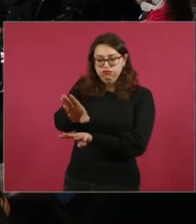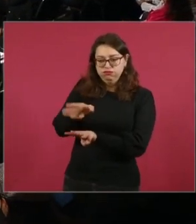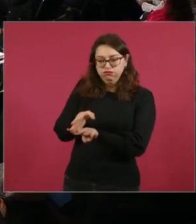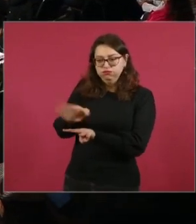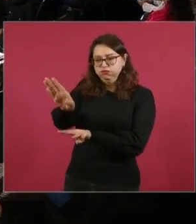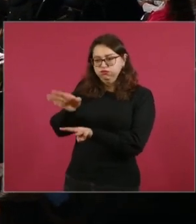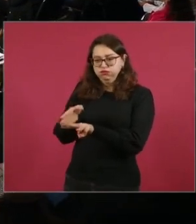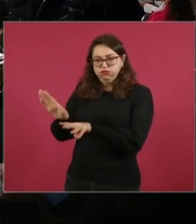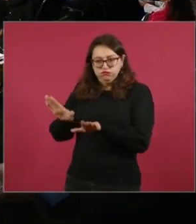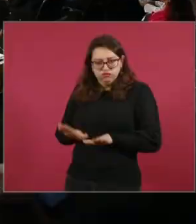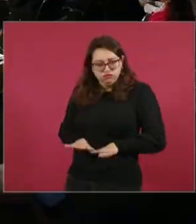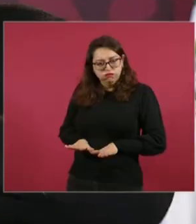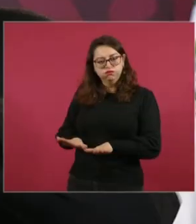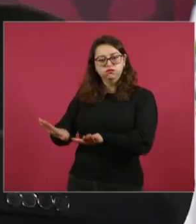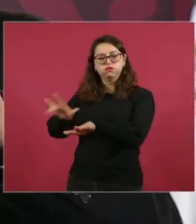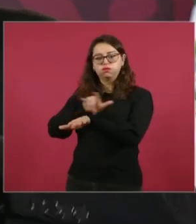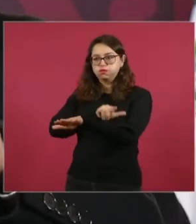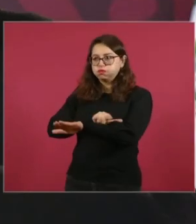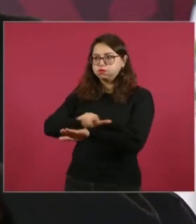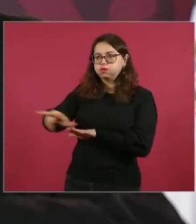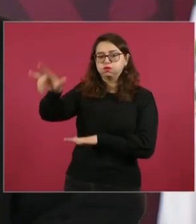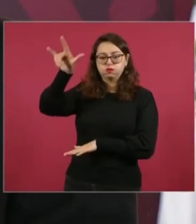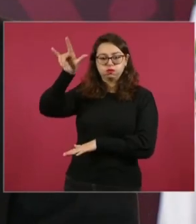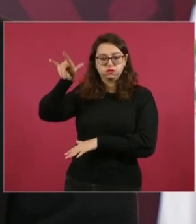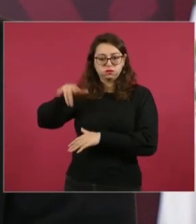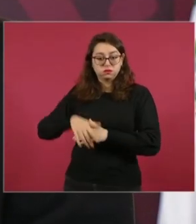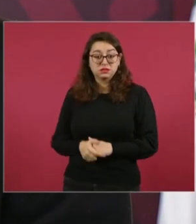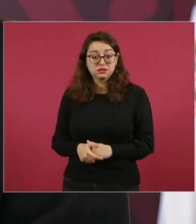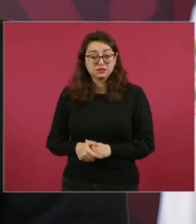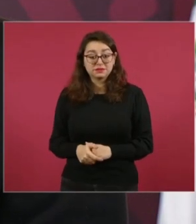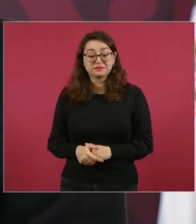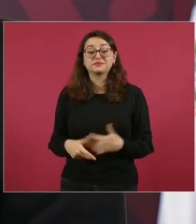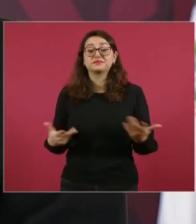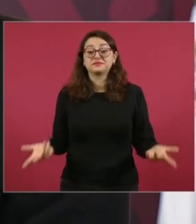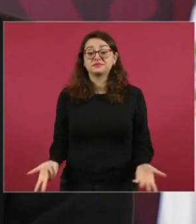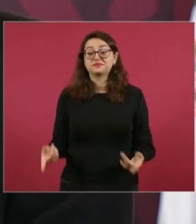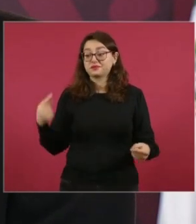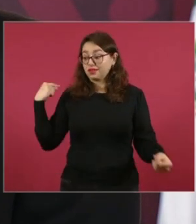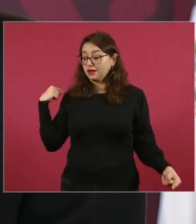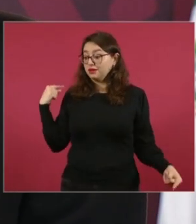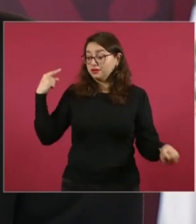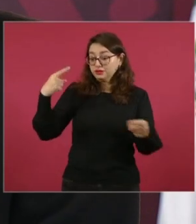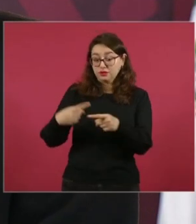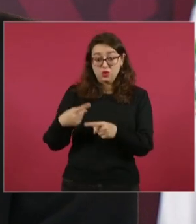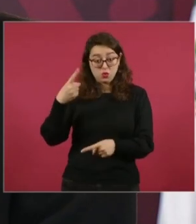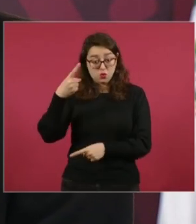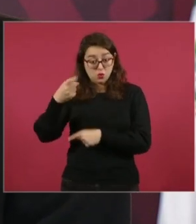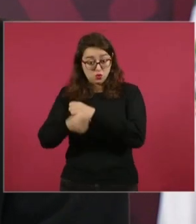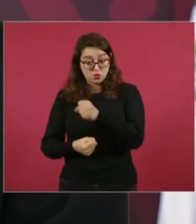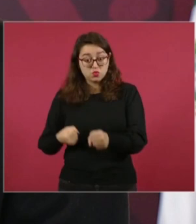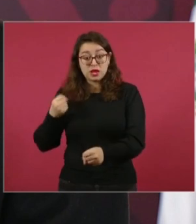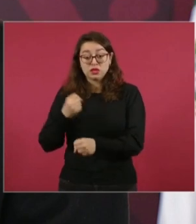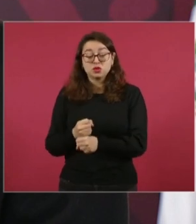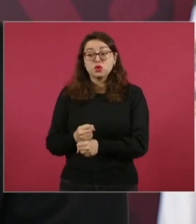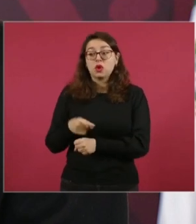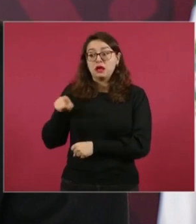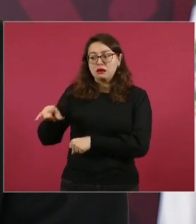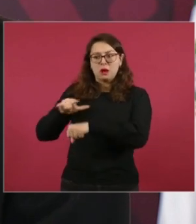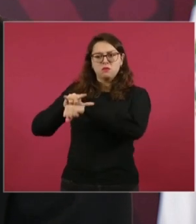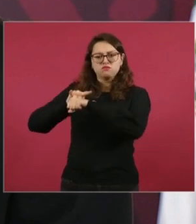y ya es hoy el aeropuerto que más carga mueve